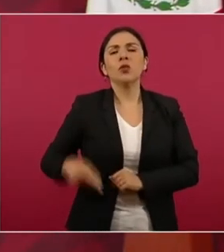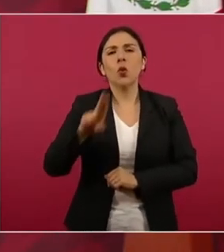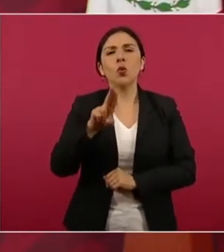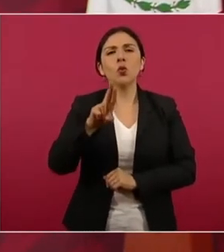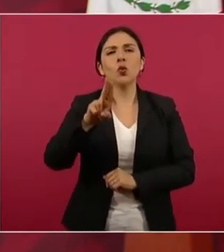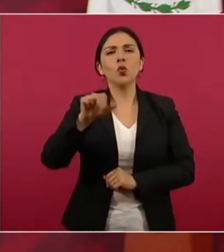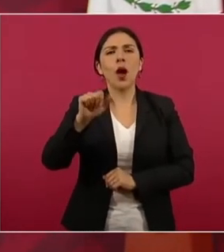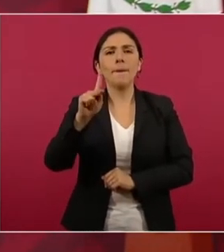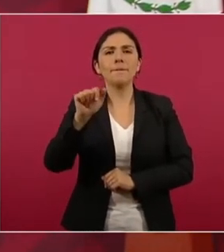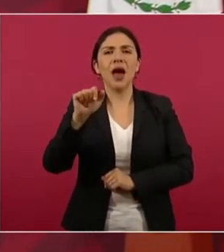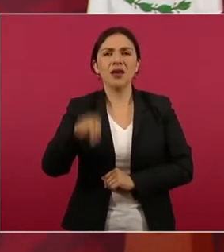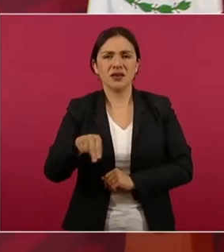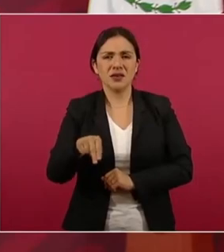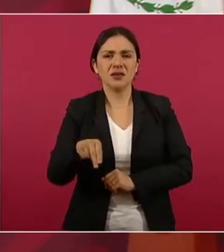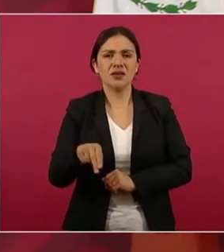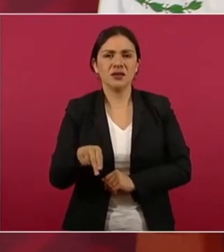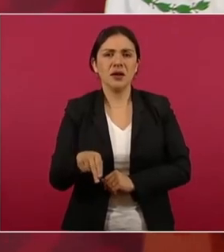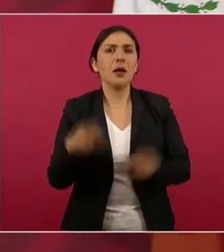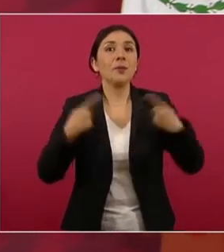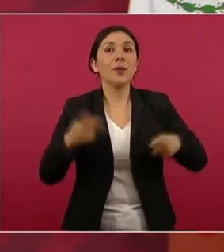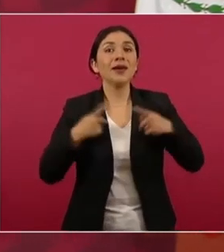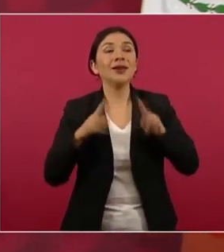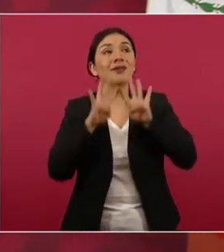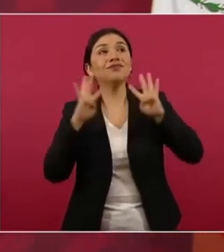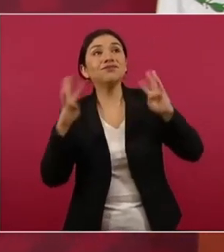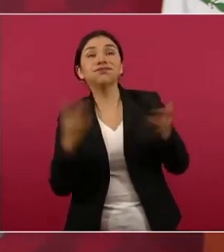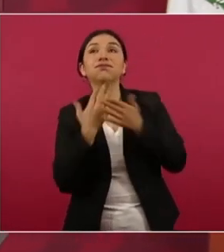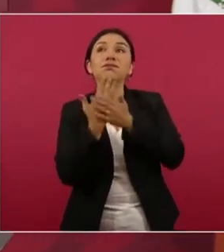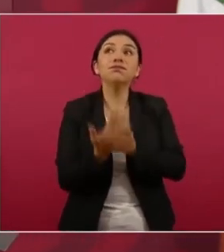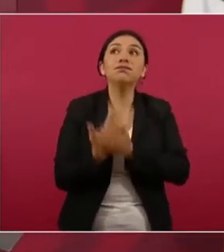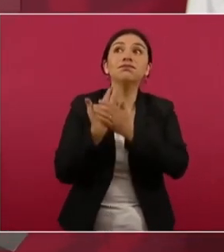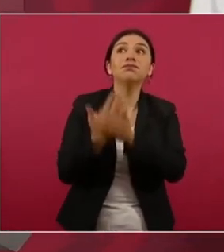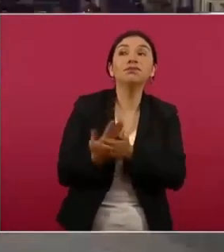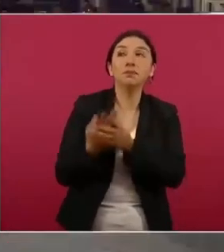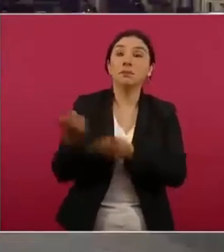y están esperándolo ahí, los funcionarios.